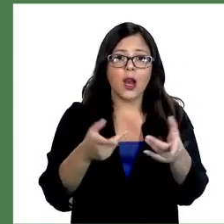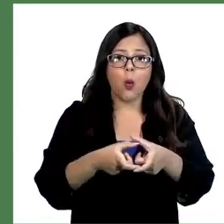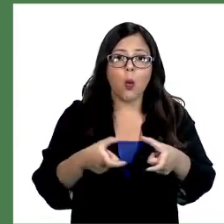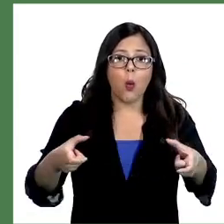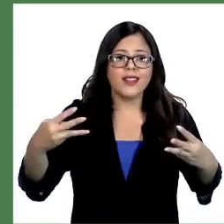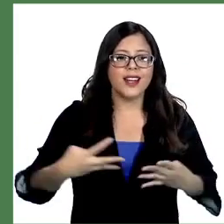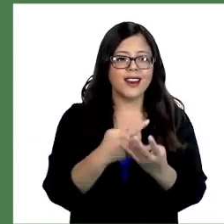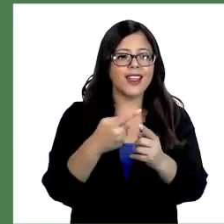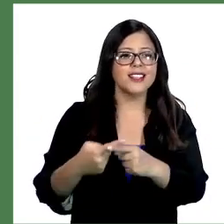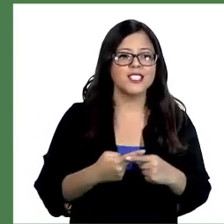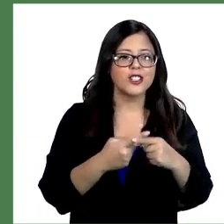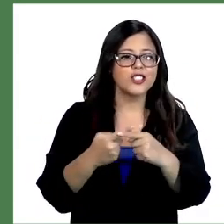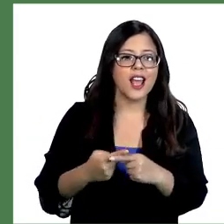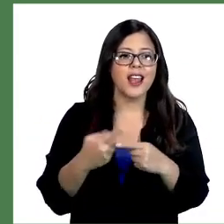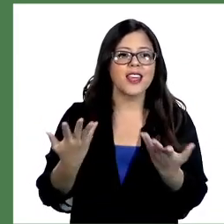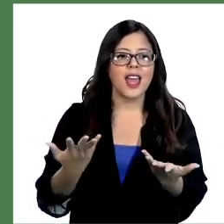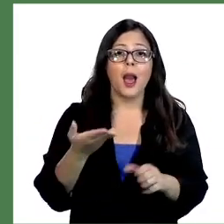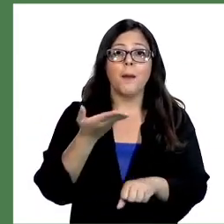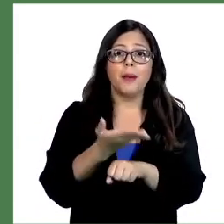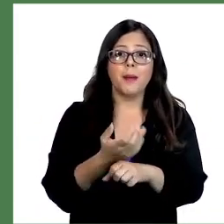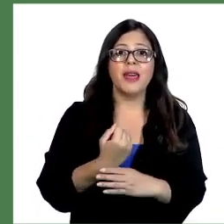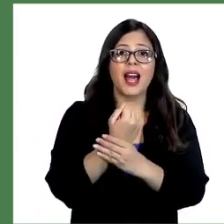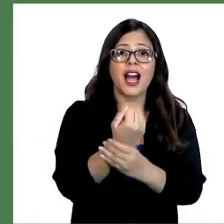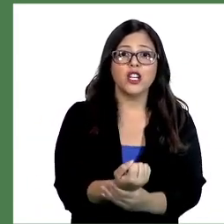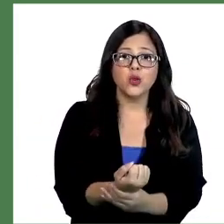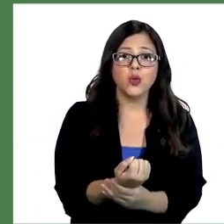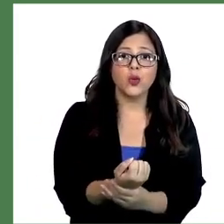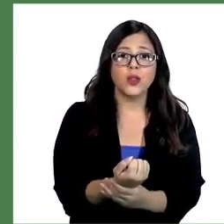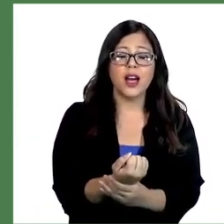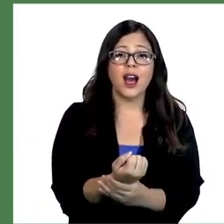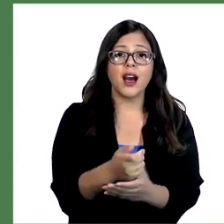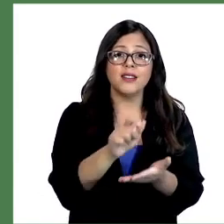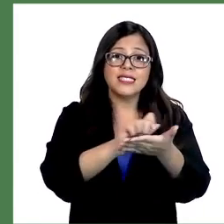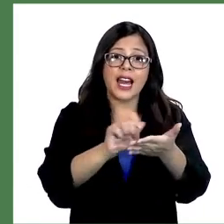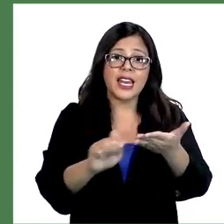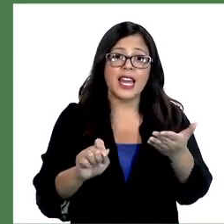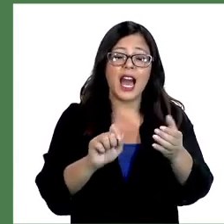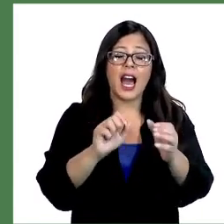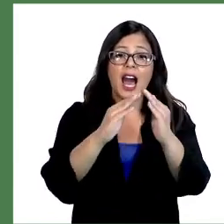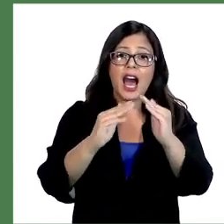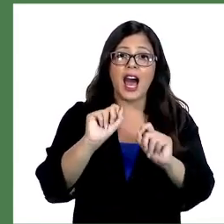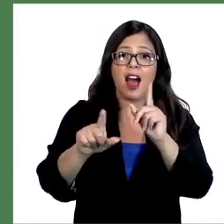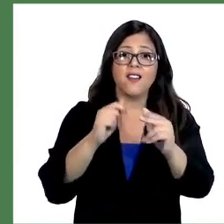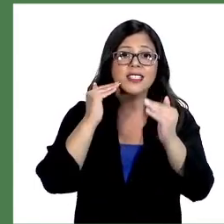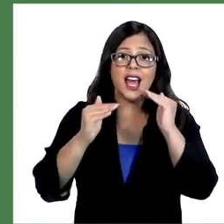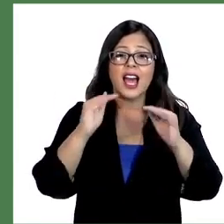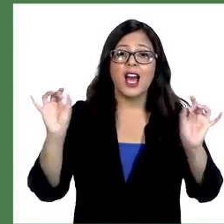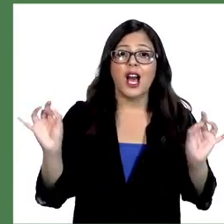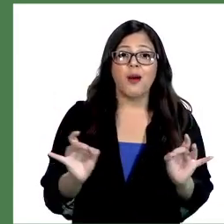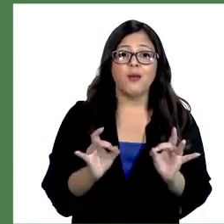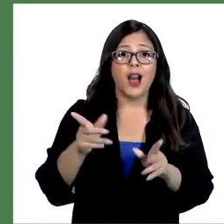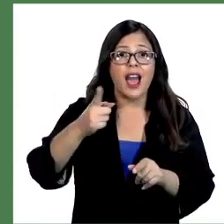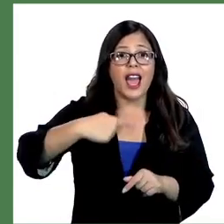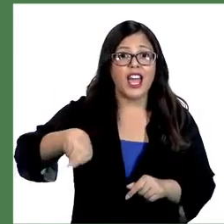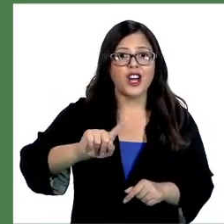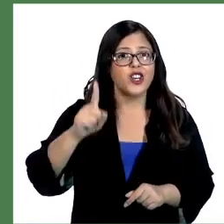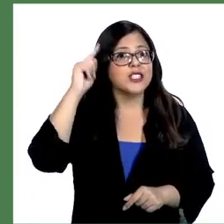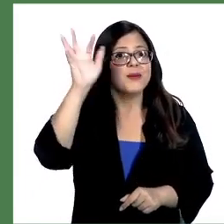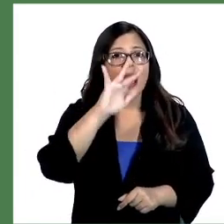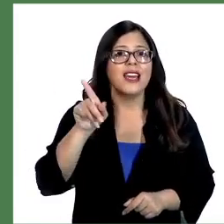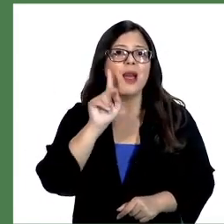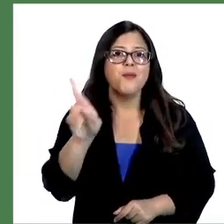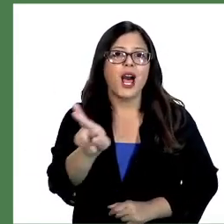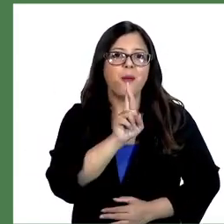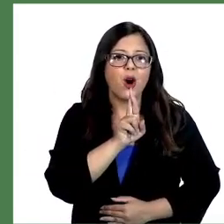metí a una cuenta que me había hecho en redes sociales para pedirle ayuda en una tarea a la Defensoría de la Niñez. Apuesto a que no se